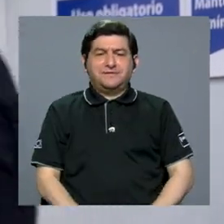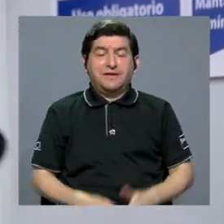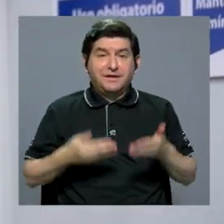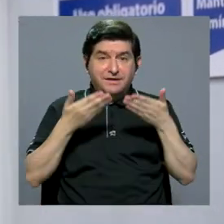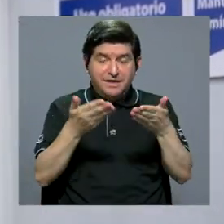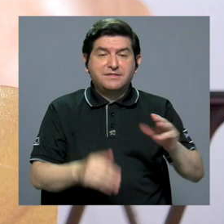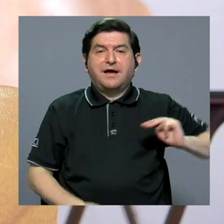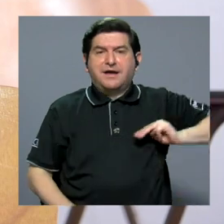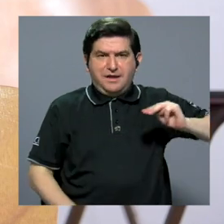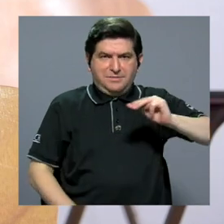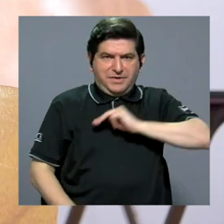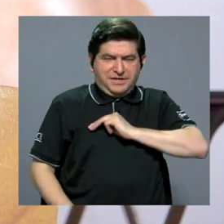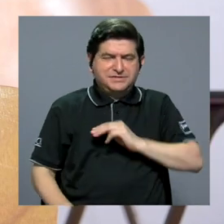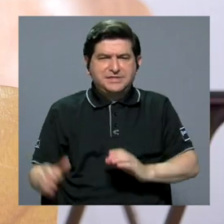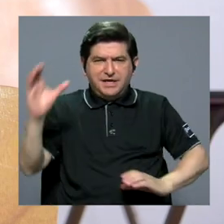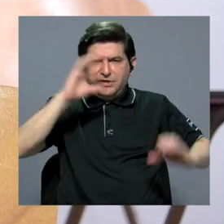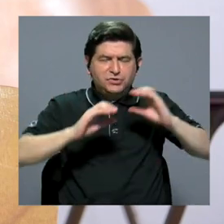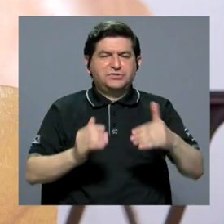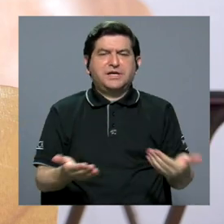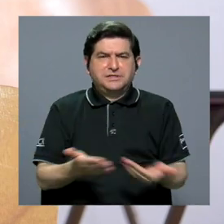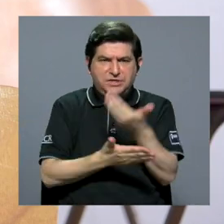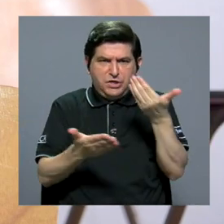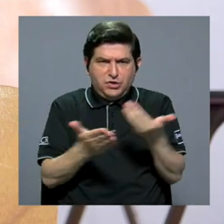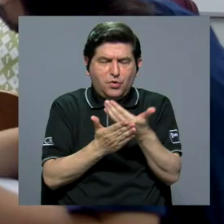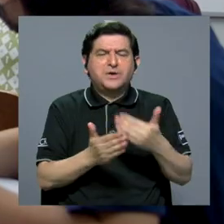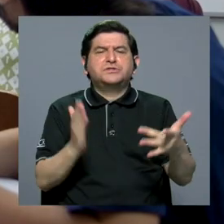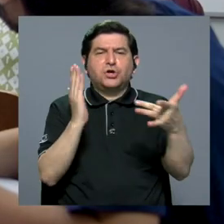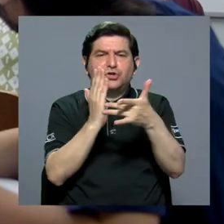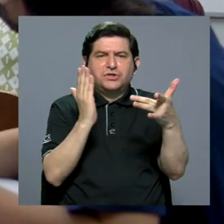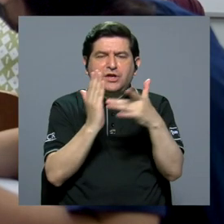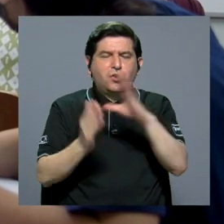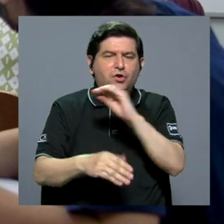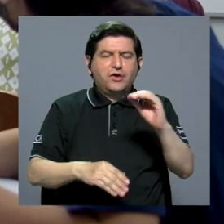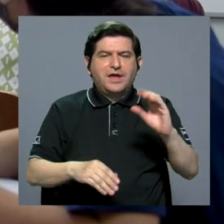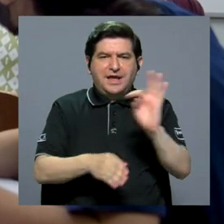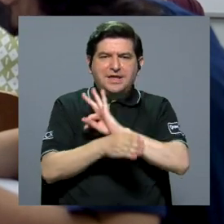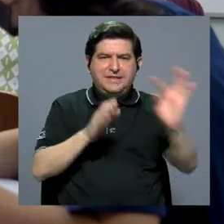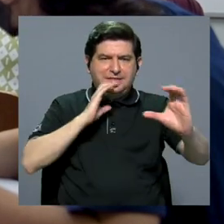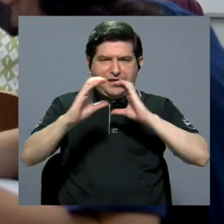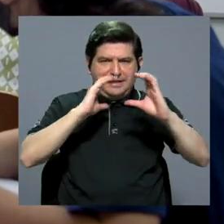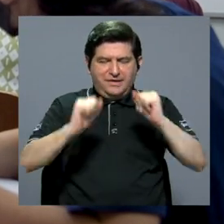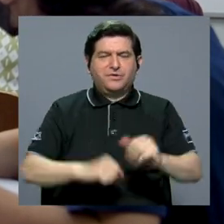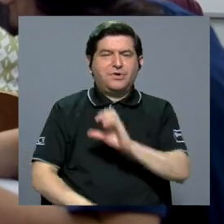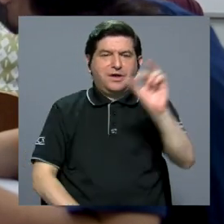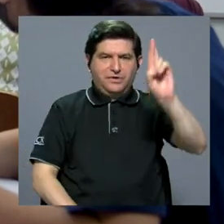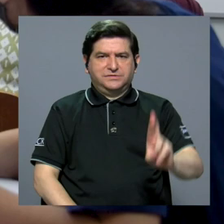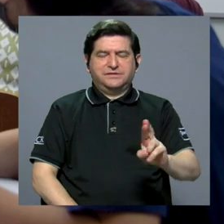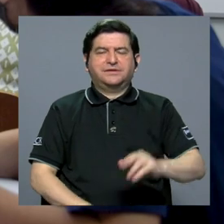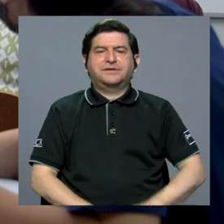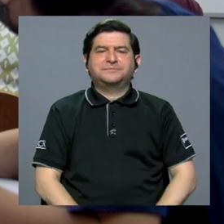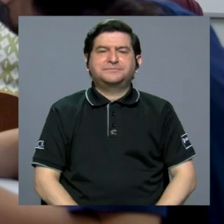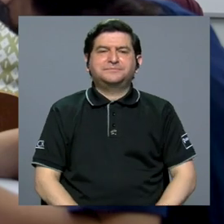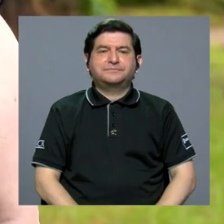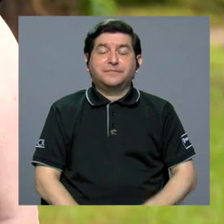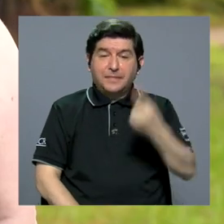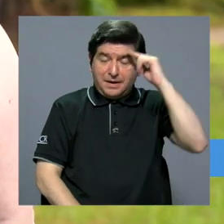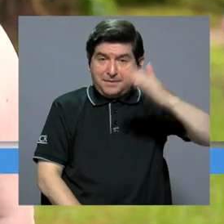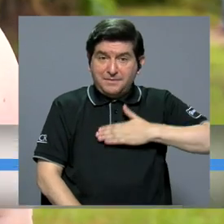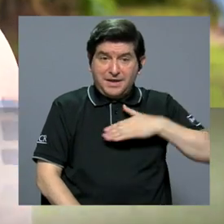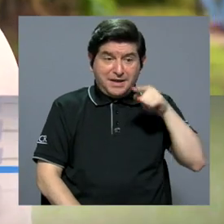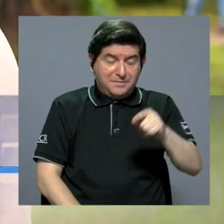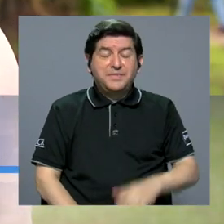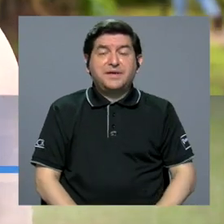otorga el MISIT, el Ministerio de Ciencia, Innovación, Tecnología y Telecomunicaciones de Costa Rica. Para mí este